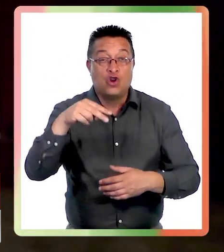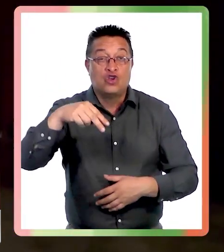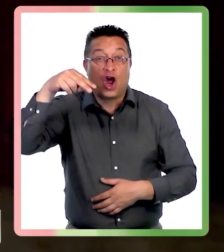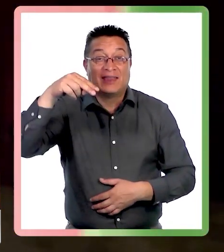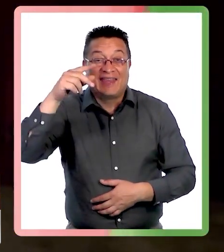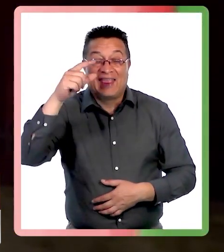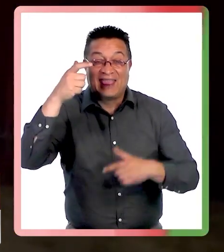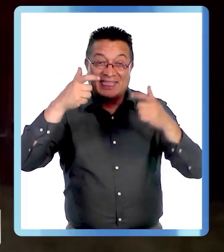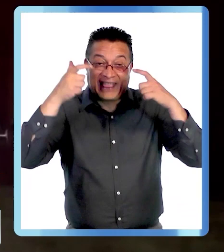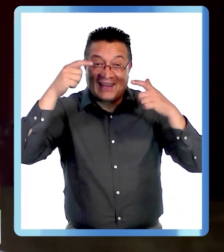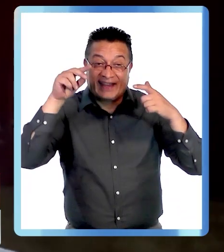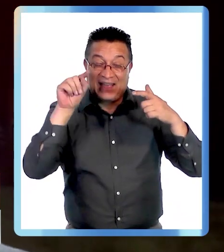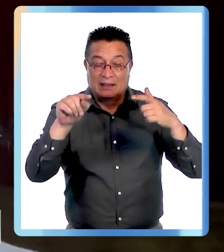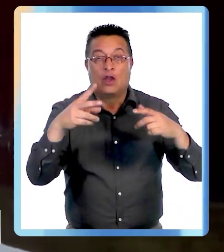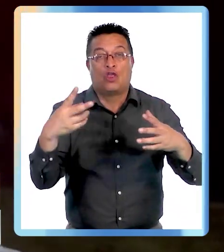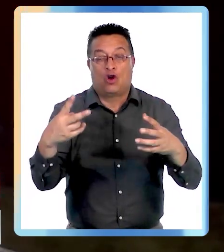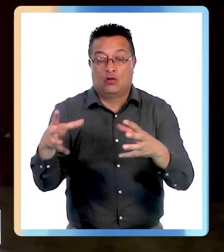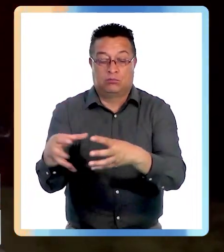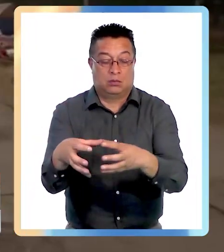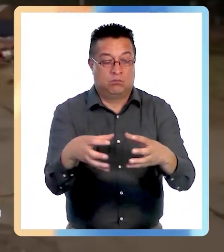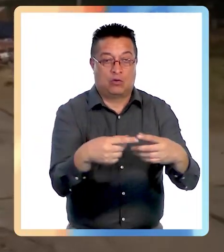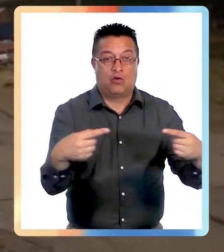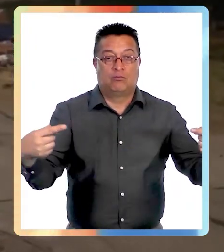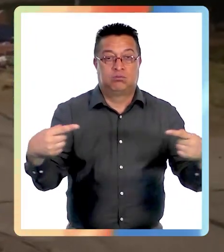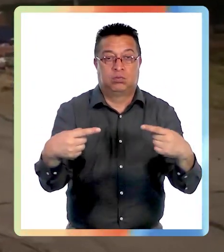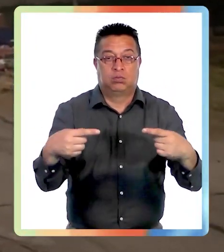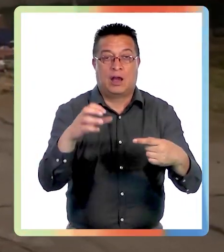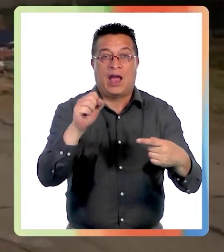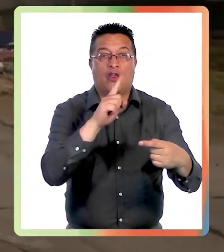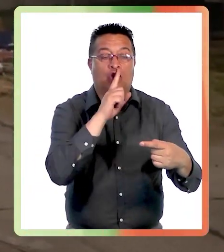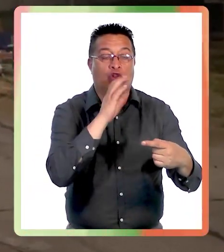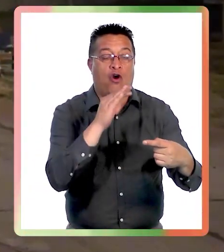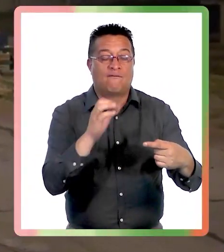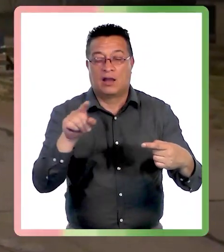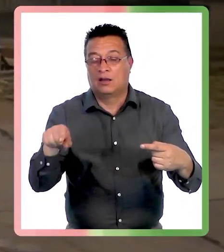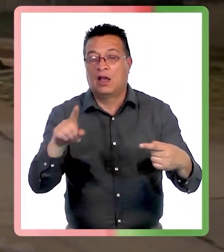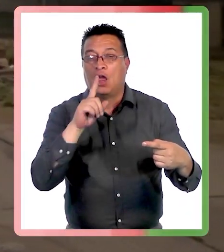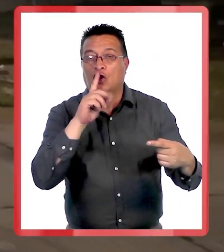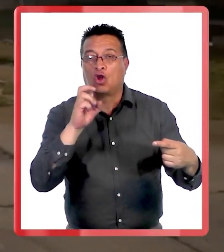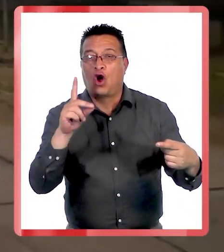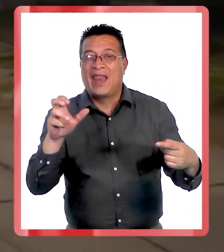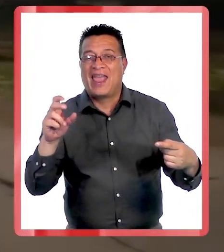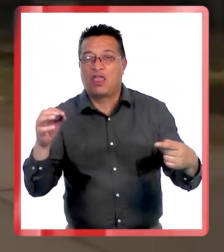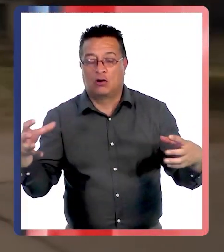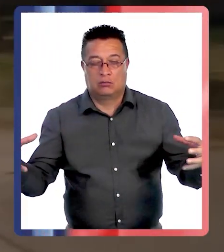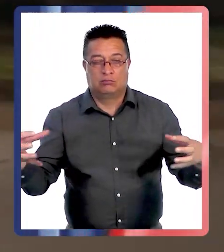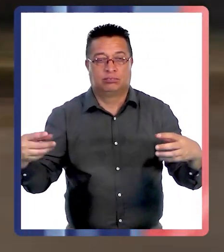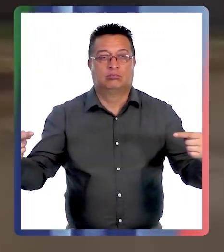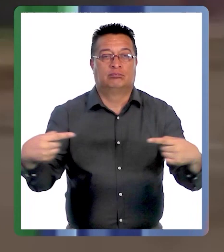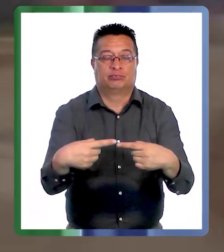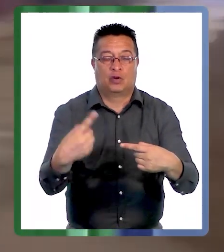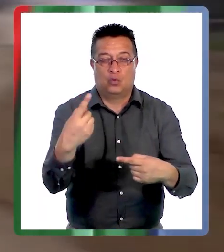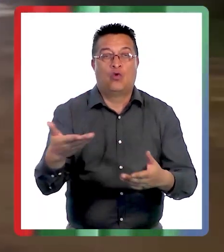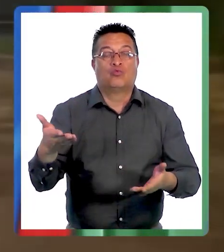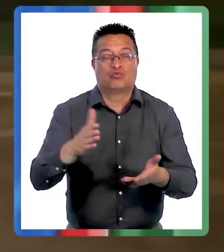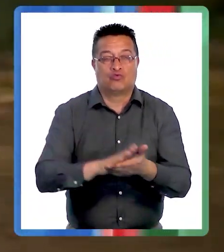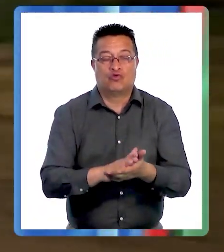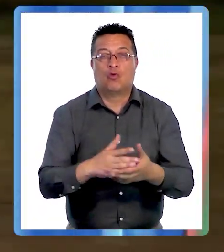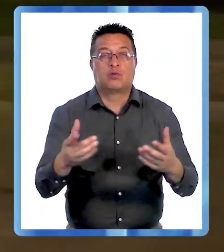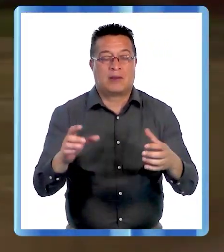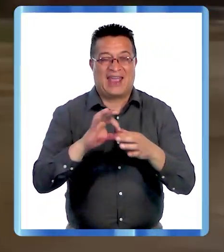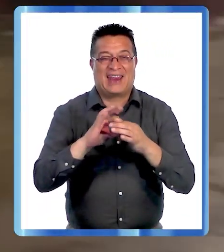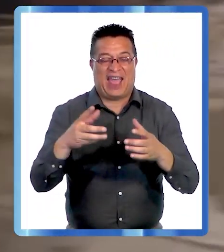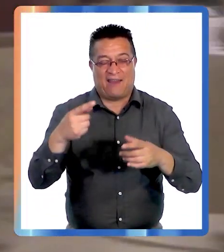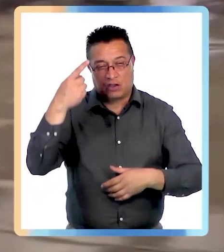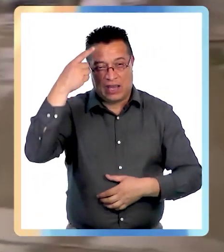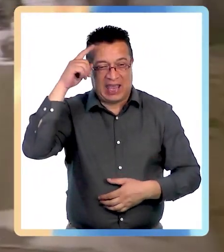norte de Talca, se registró un enfrentamiento entre bandas rivales, los Antofa y el Clan Toledo Méndez, donde una persona falleció producto